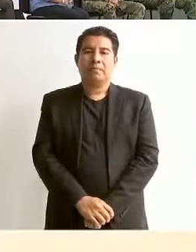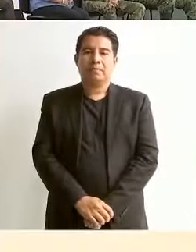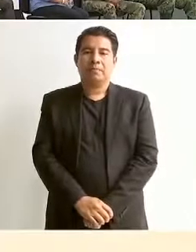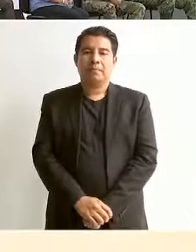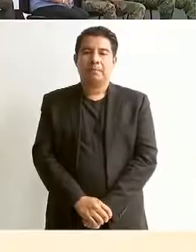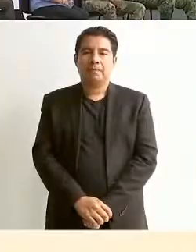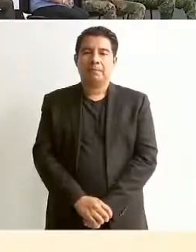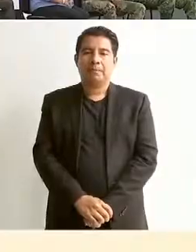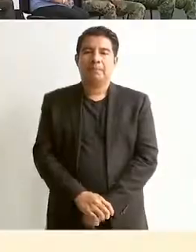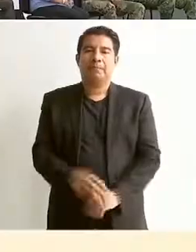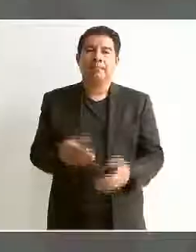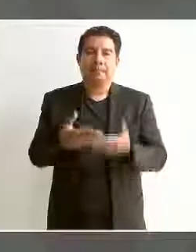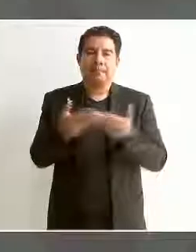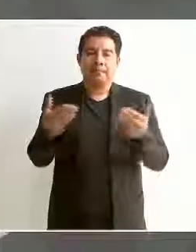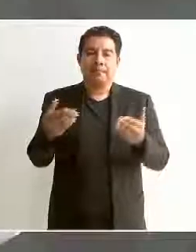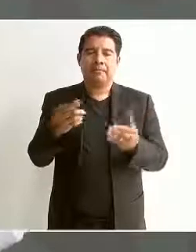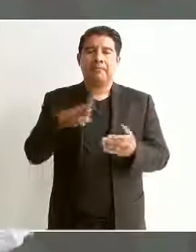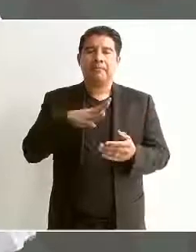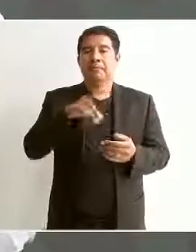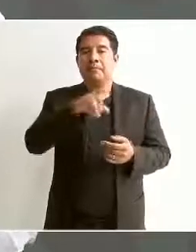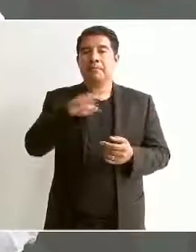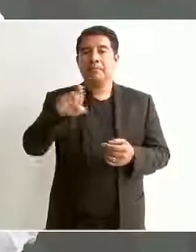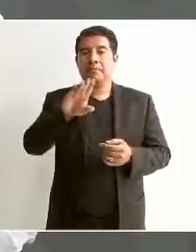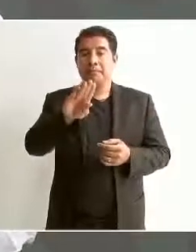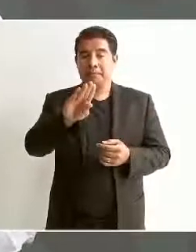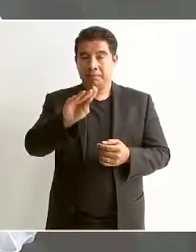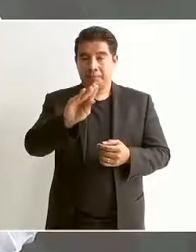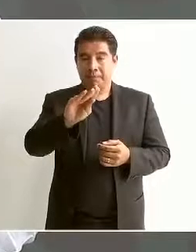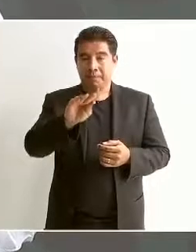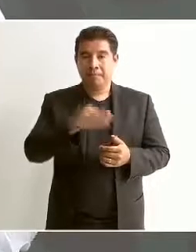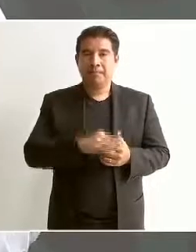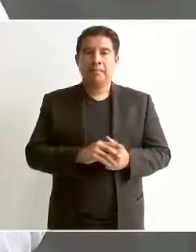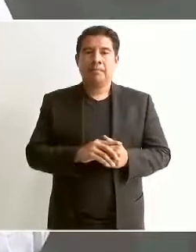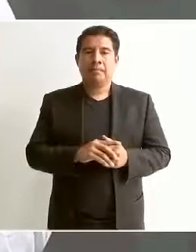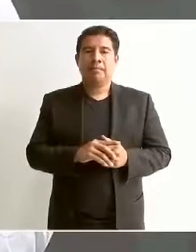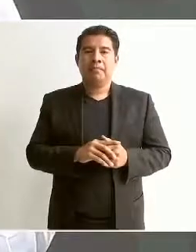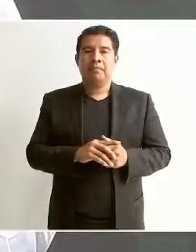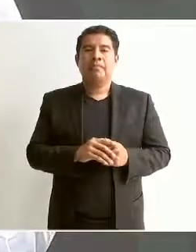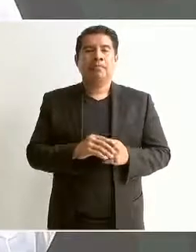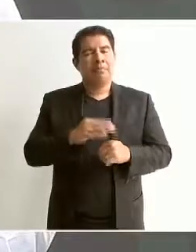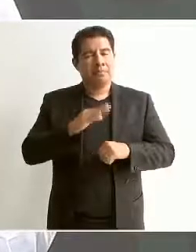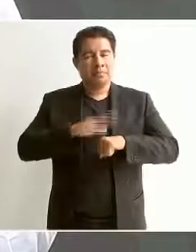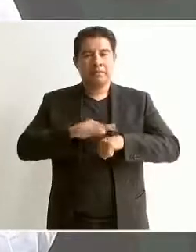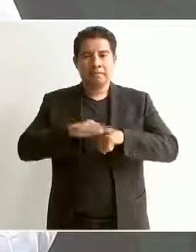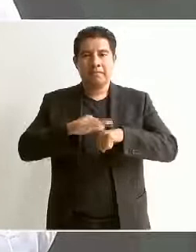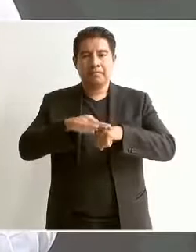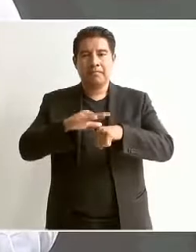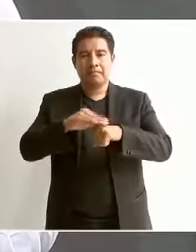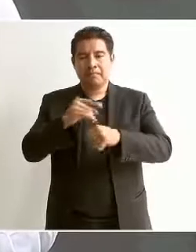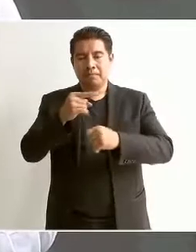ahora ciento noventa y vamos a tener muchos más.